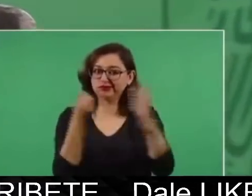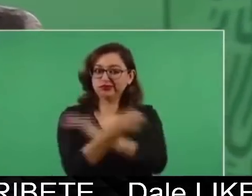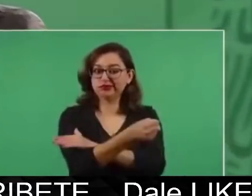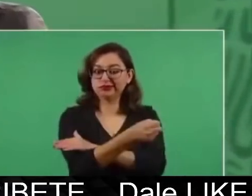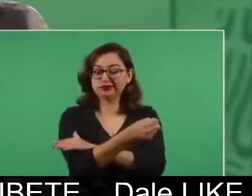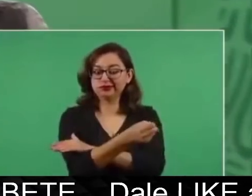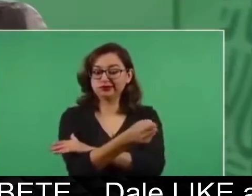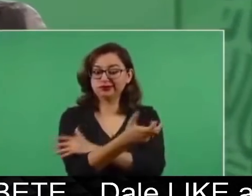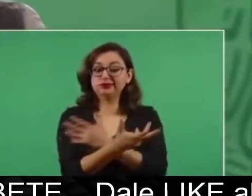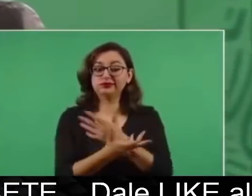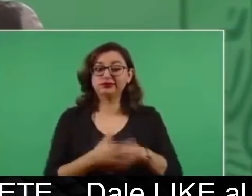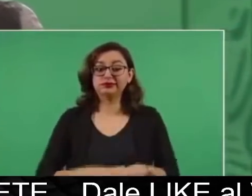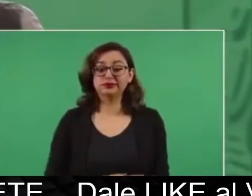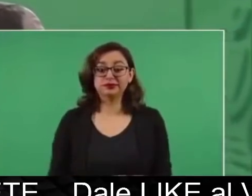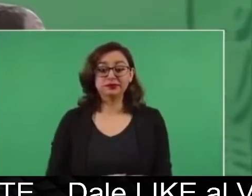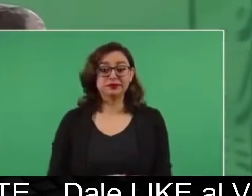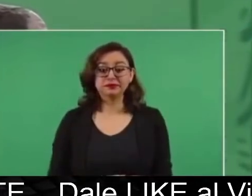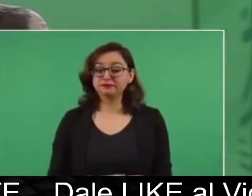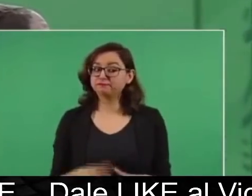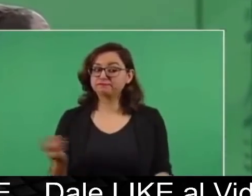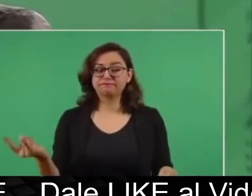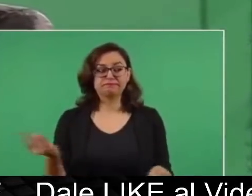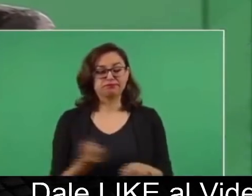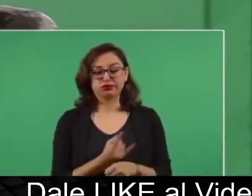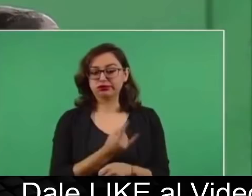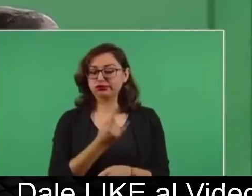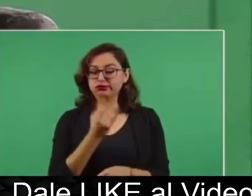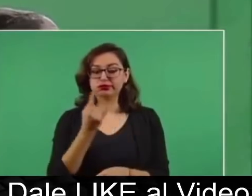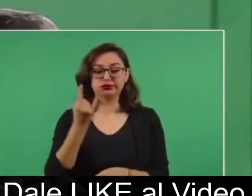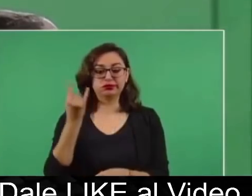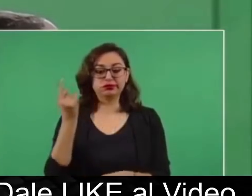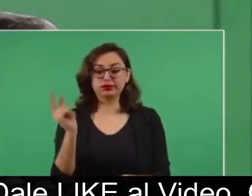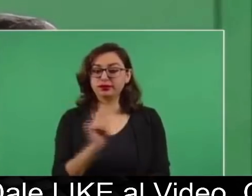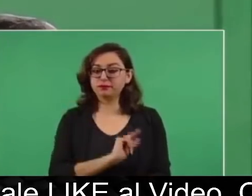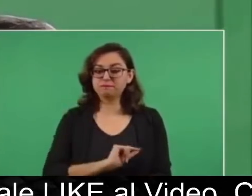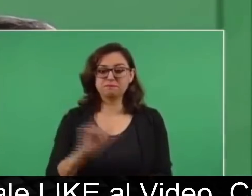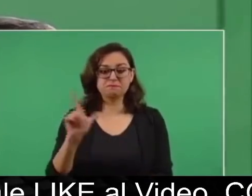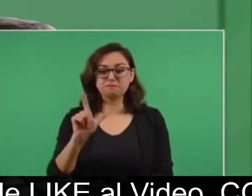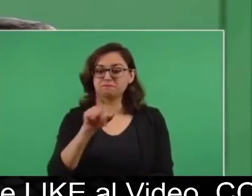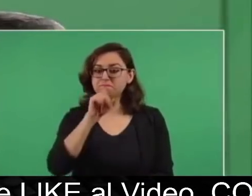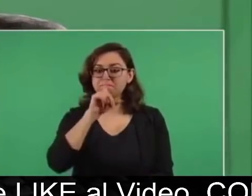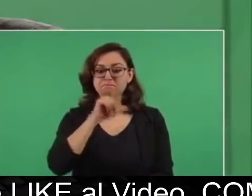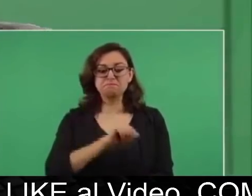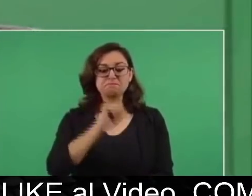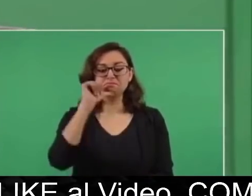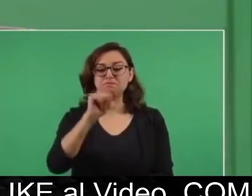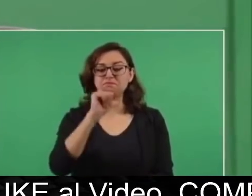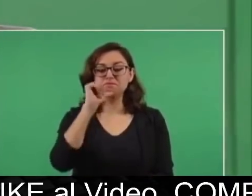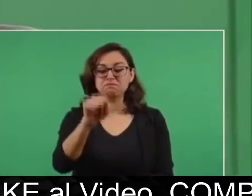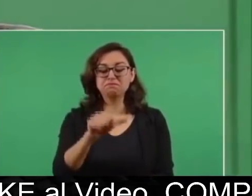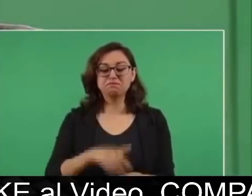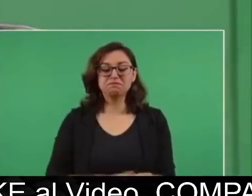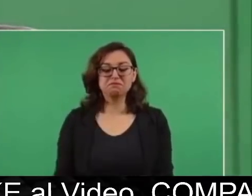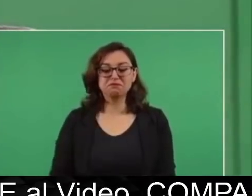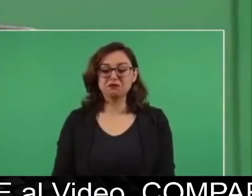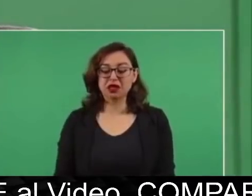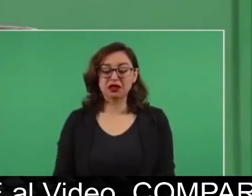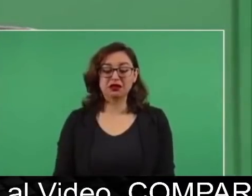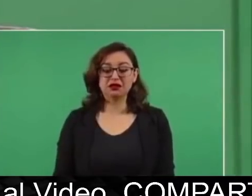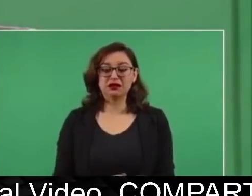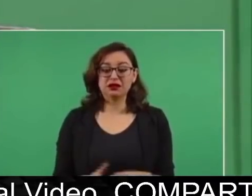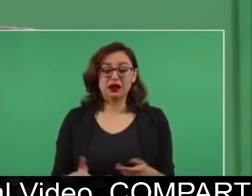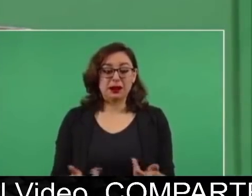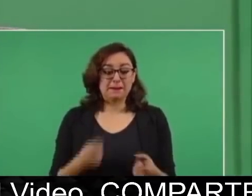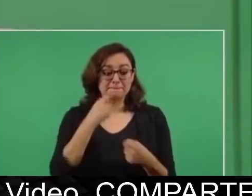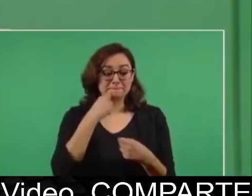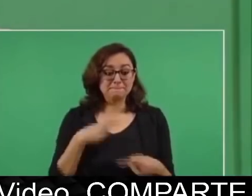no cumplió, no actuó con profesionalismo. Además, nunca tuvo